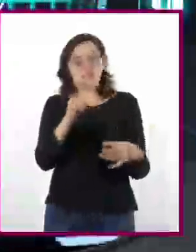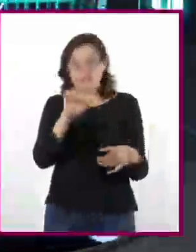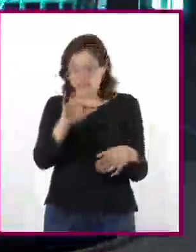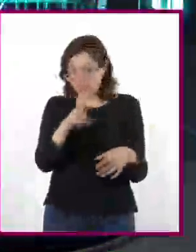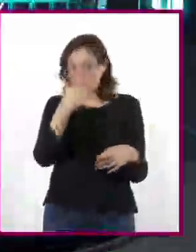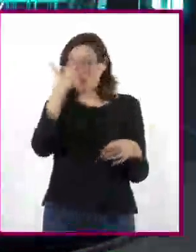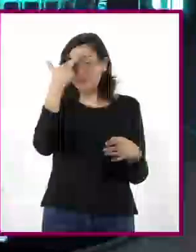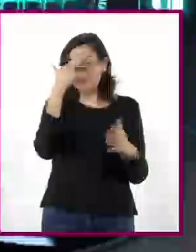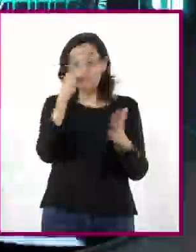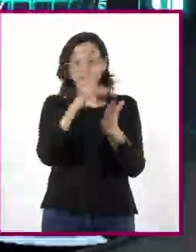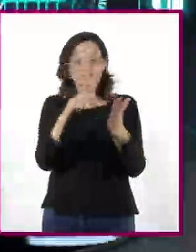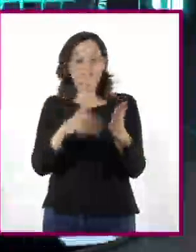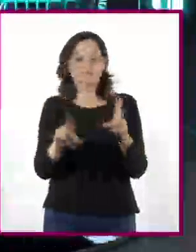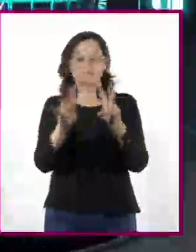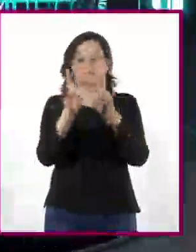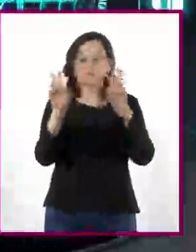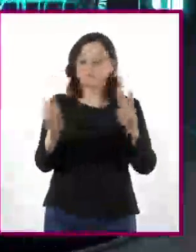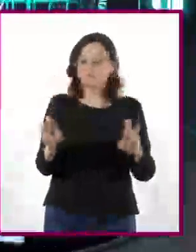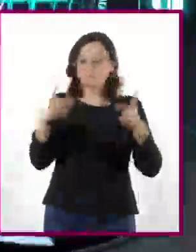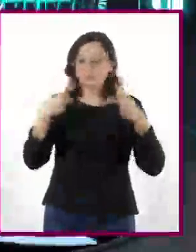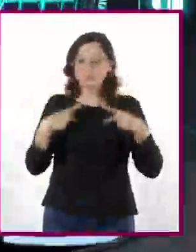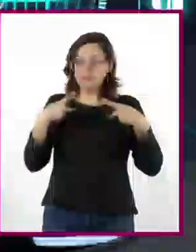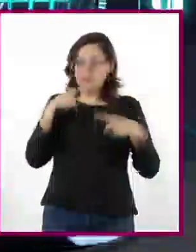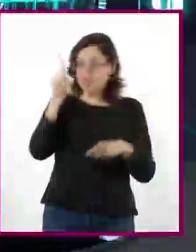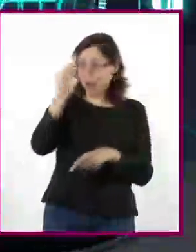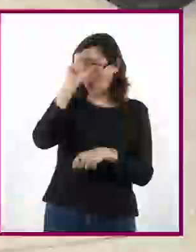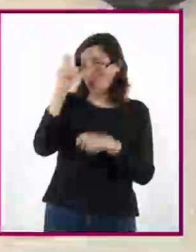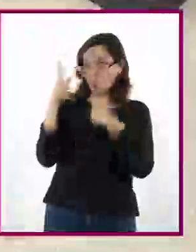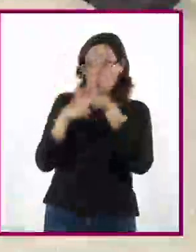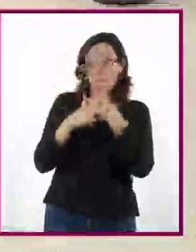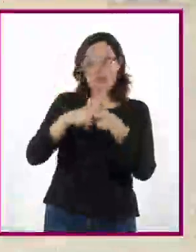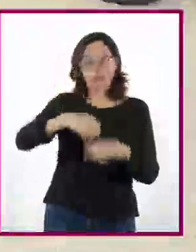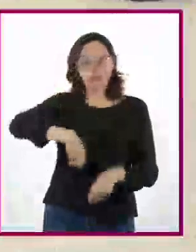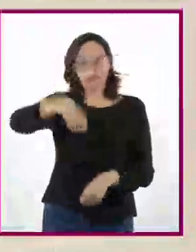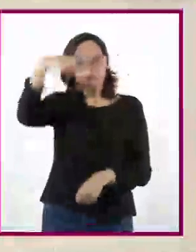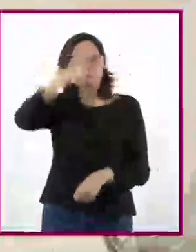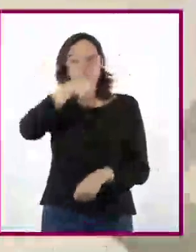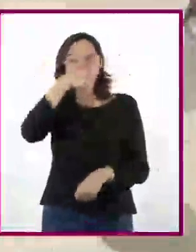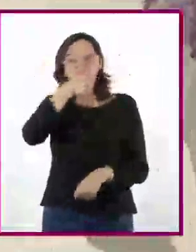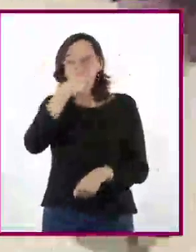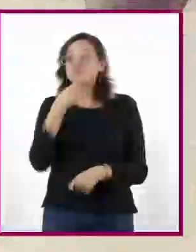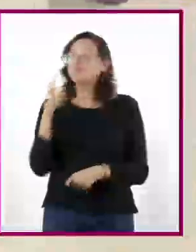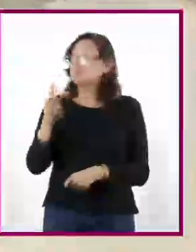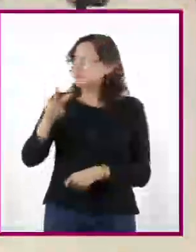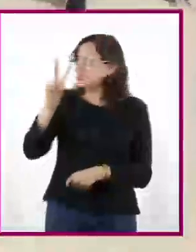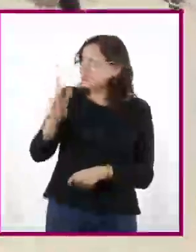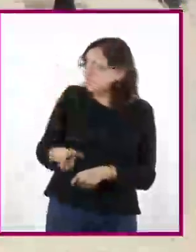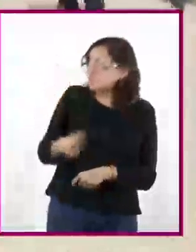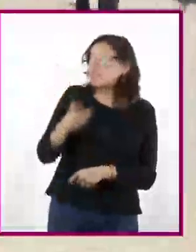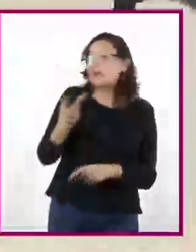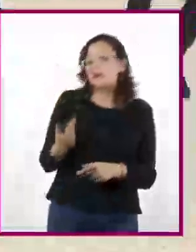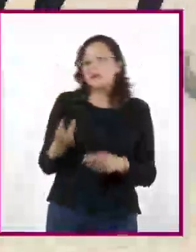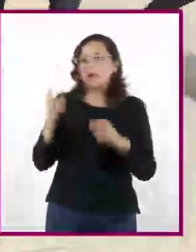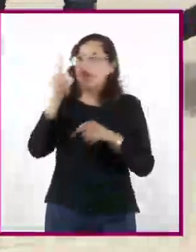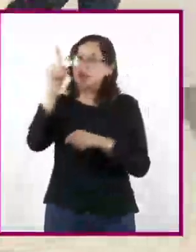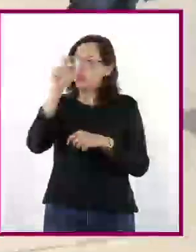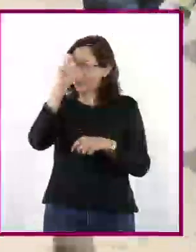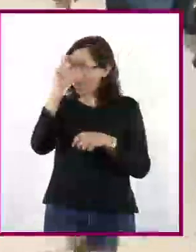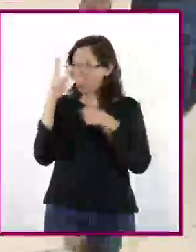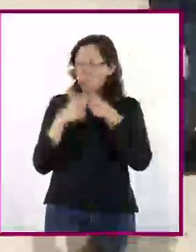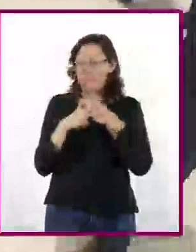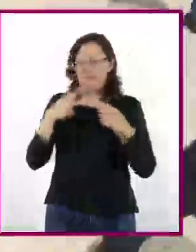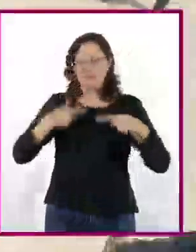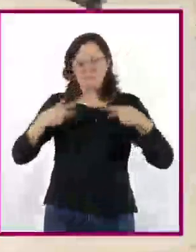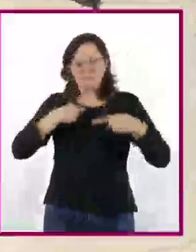leímos acerca del envejecimiento de la población europea? ¡Cierto! Sobre el incremento de ancianos en Europa.